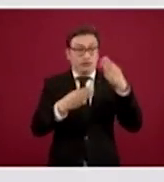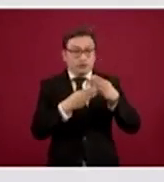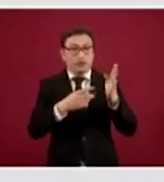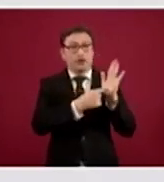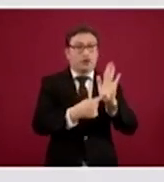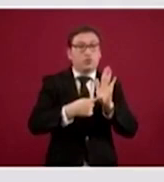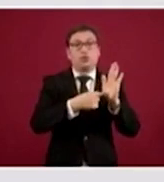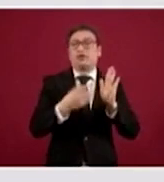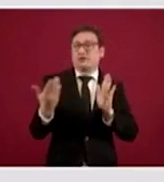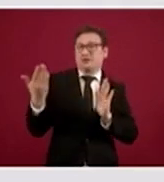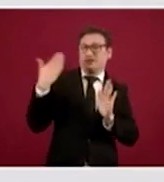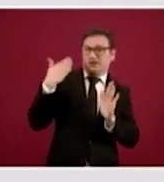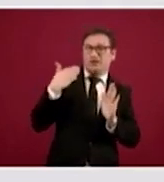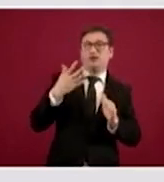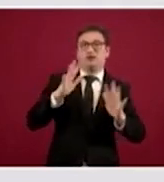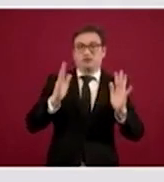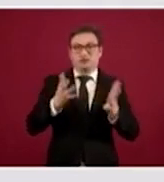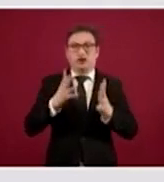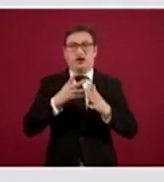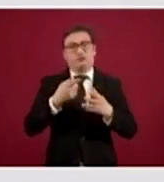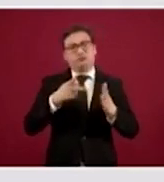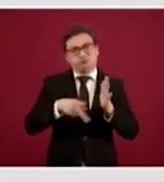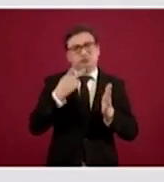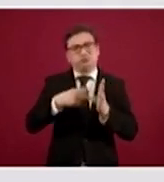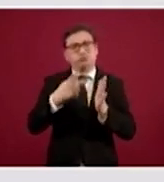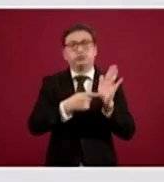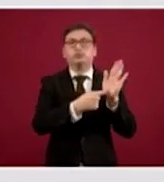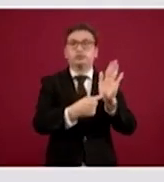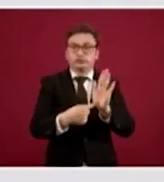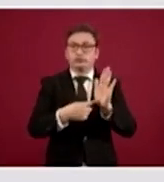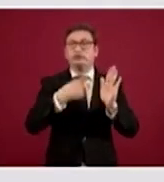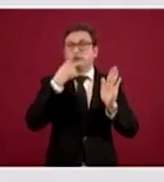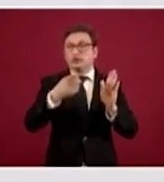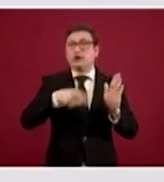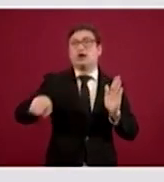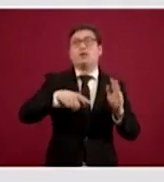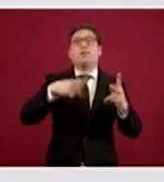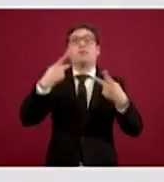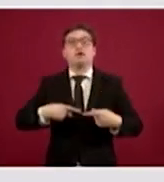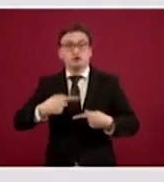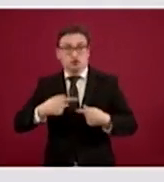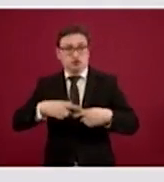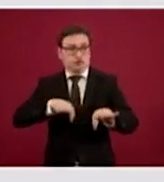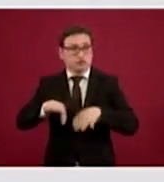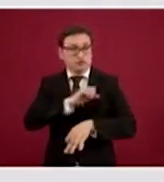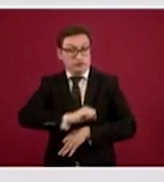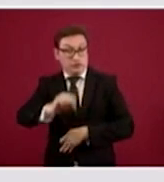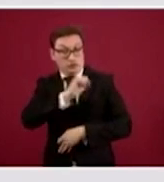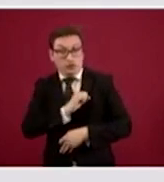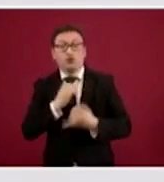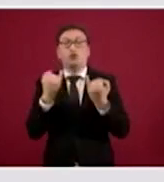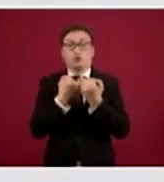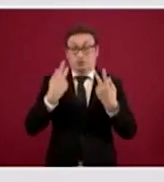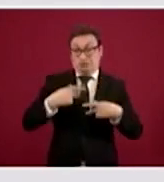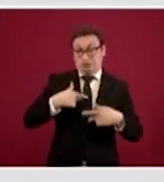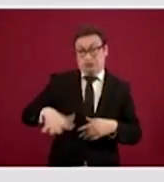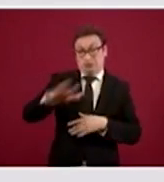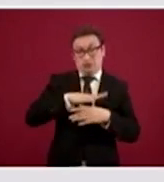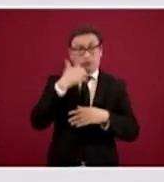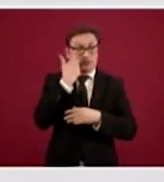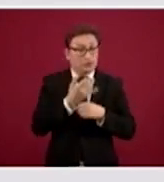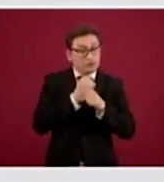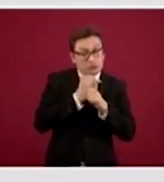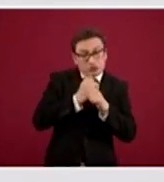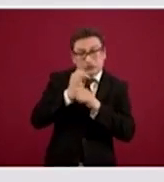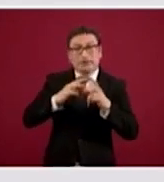algunas sesiones, en donde personal de salud y la ciudadanía tiene materiales de consulta